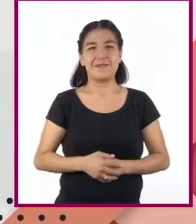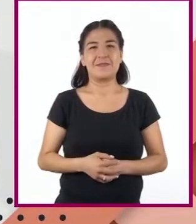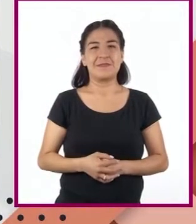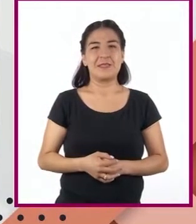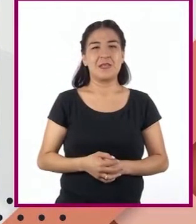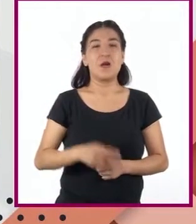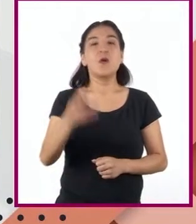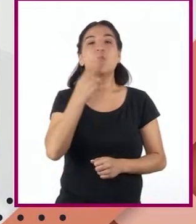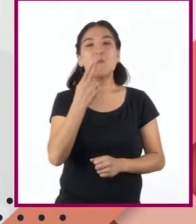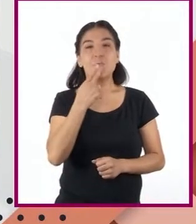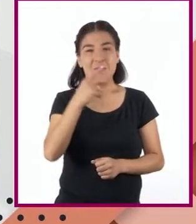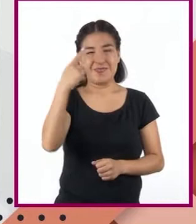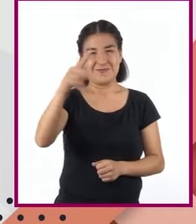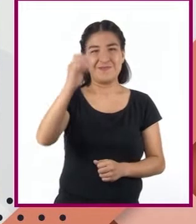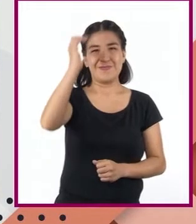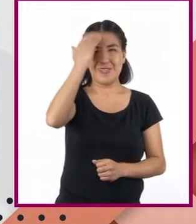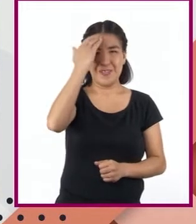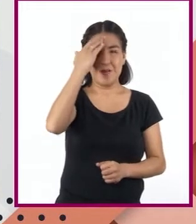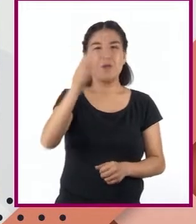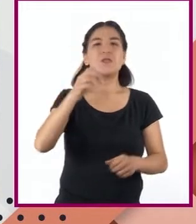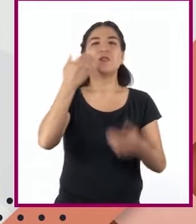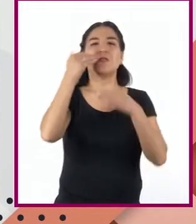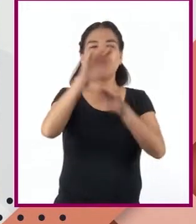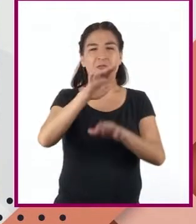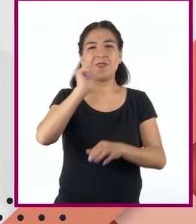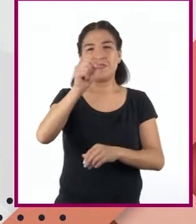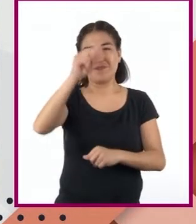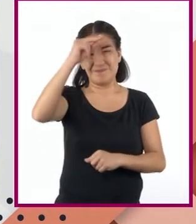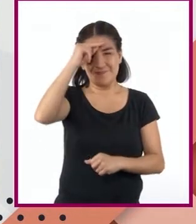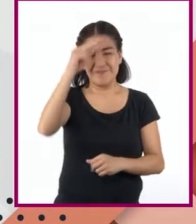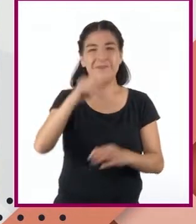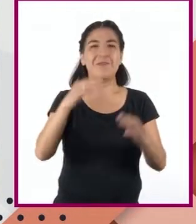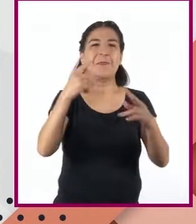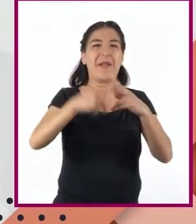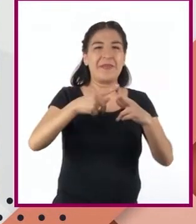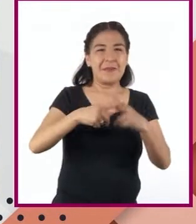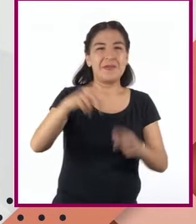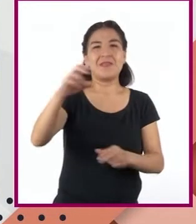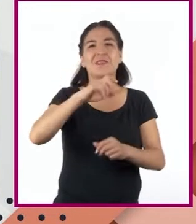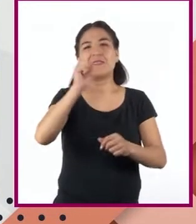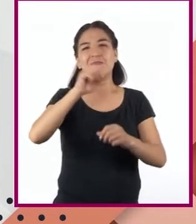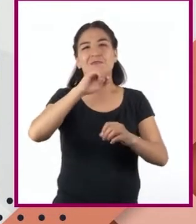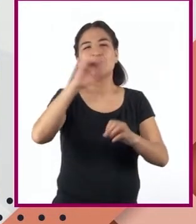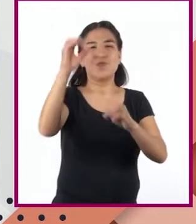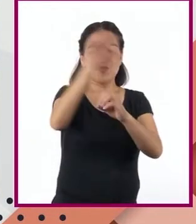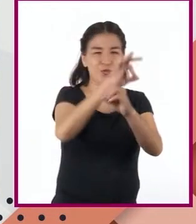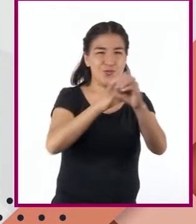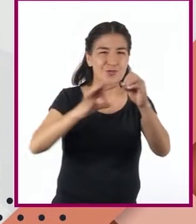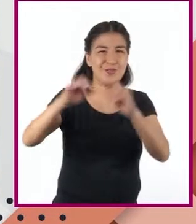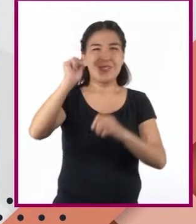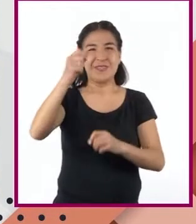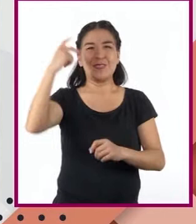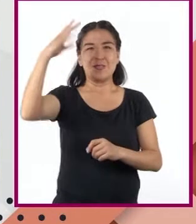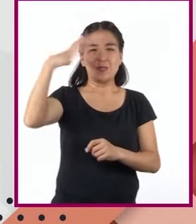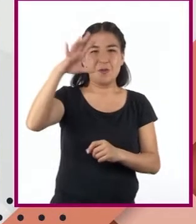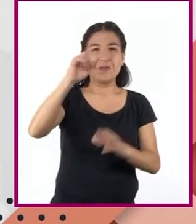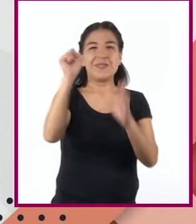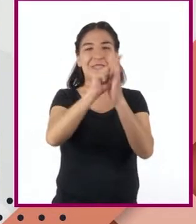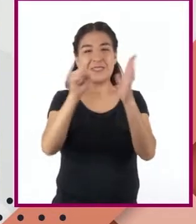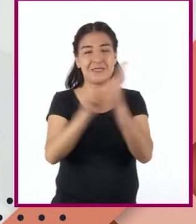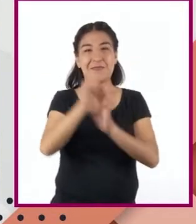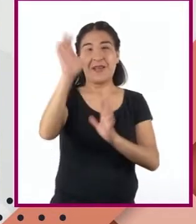Usando sus conocimientos de astronomía y matemáticas, los mayas desarrollaron uno de los sistemas de calendario más